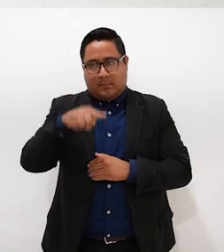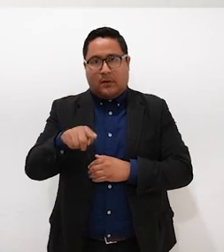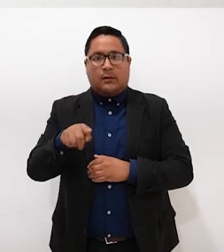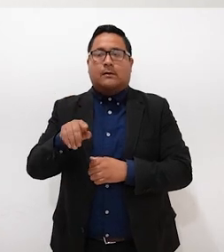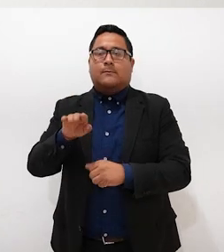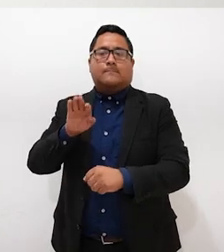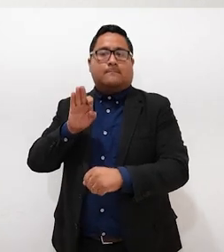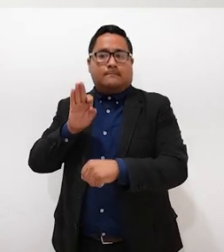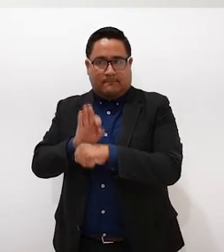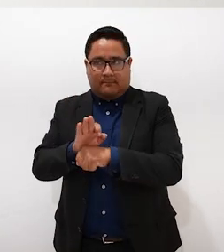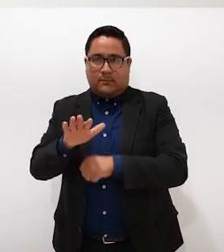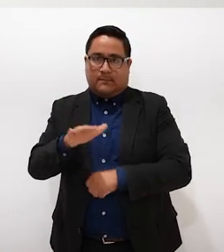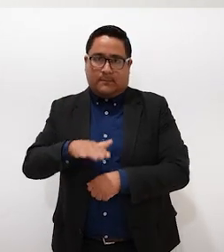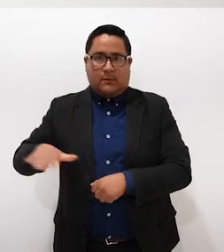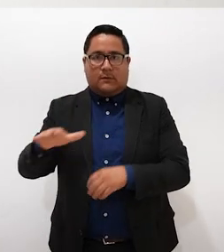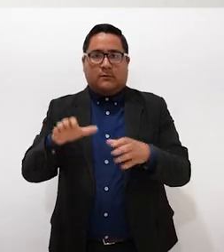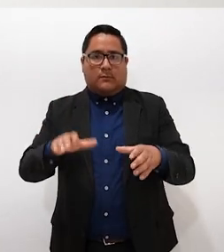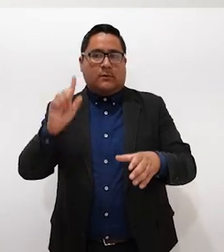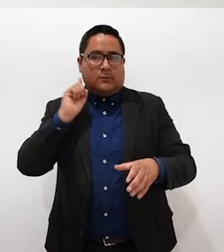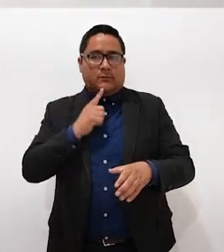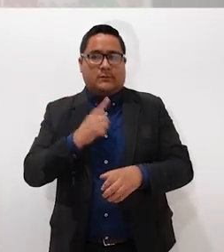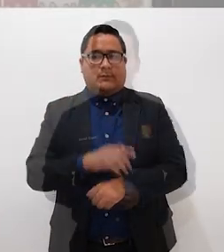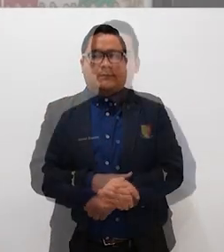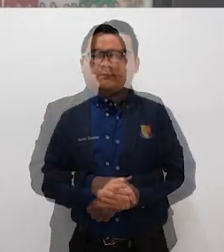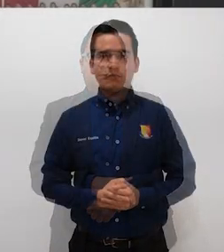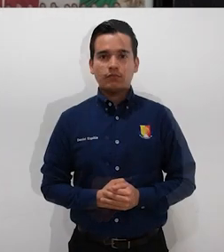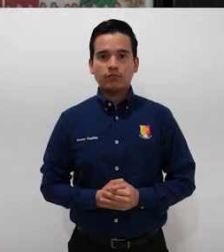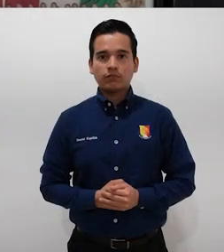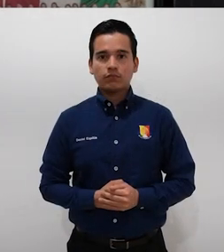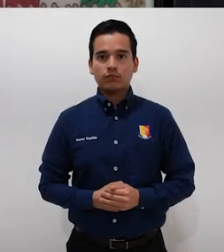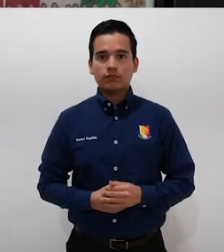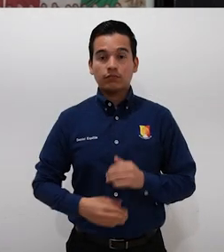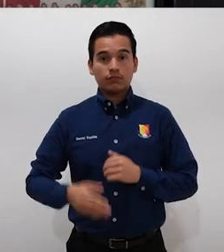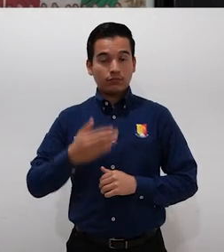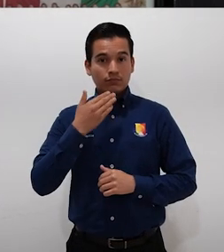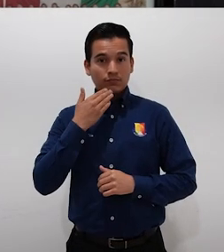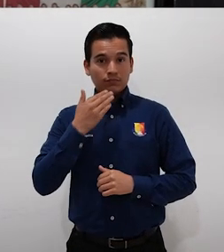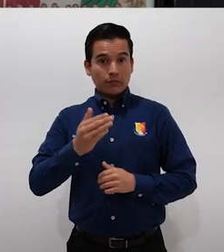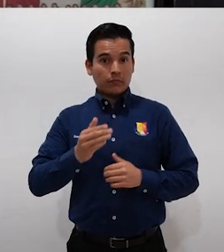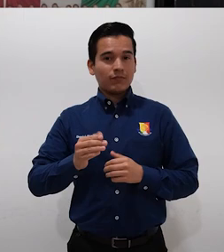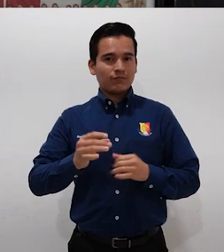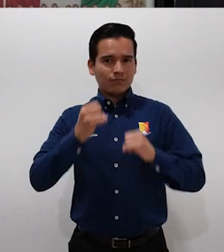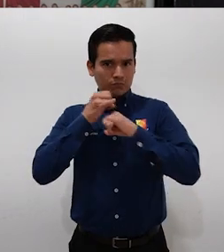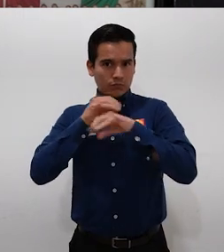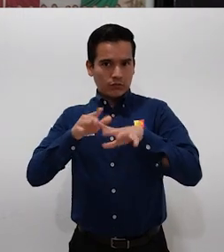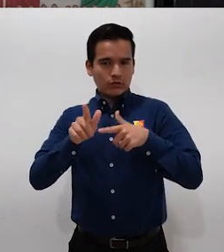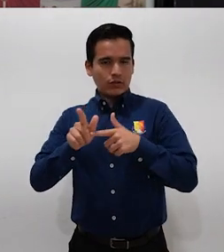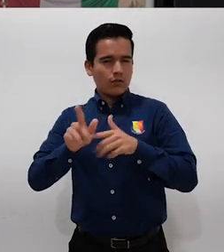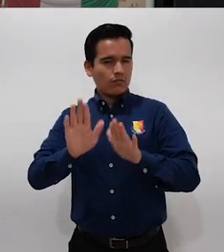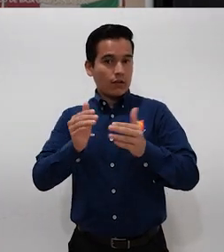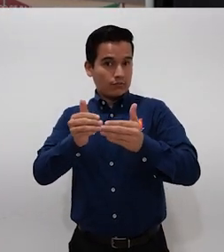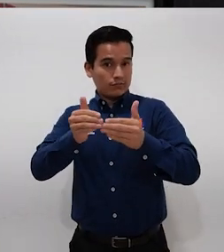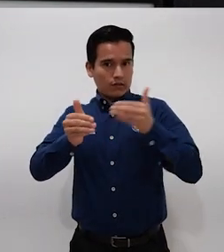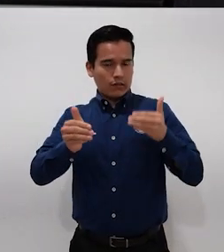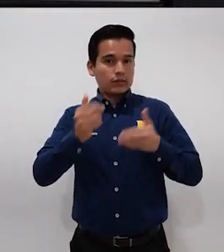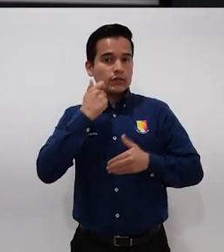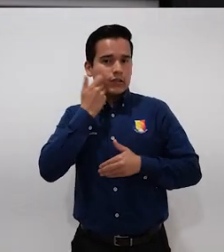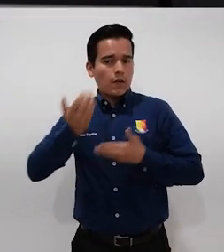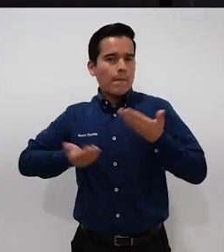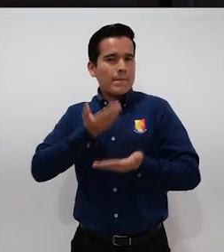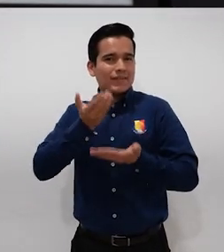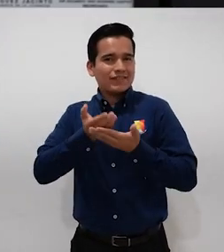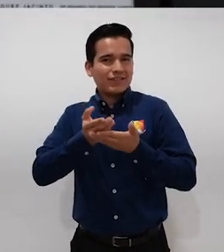hacer para que la comunidad sorda sea atendida. Y antes de continuar con la información, le quiero presentar a usted